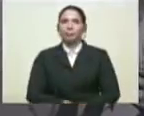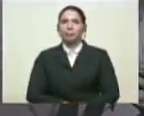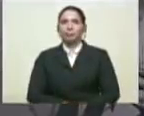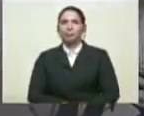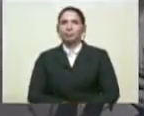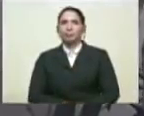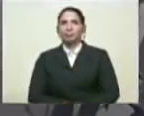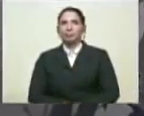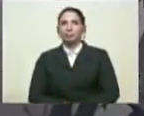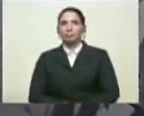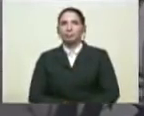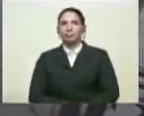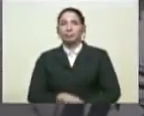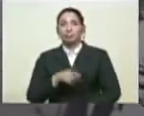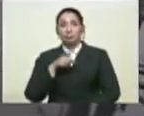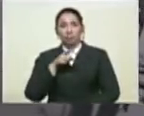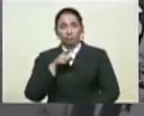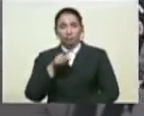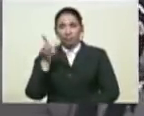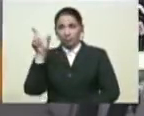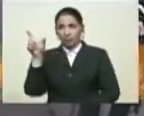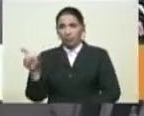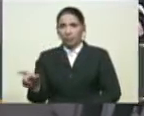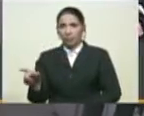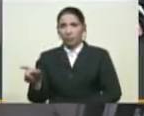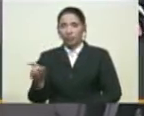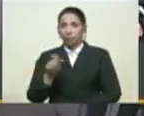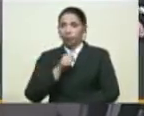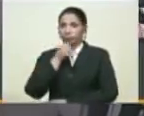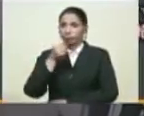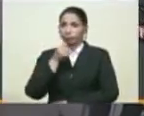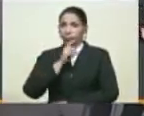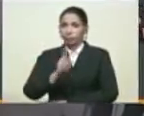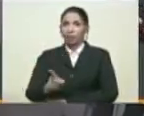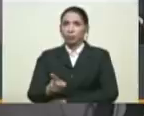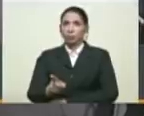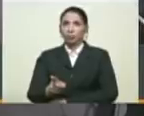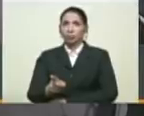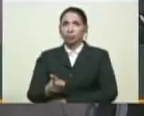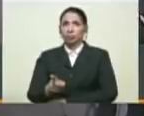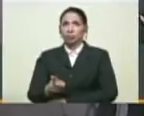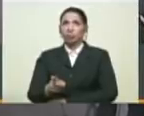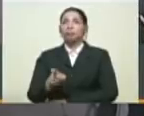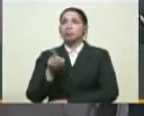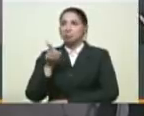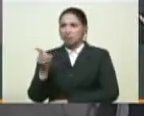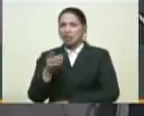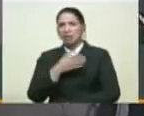Y a quien me hizo esta denuncia, le hice una confesión. Si él quiere develarla, que la develé.